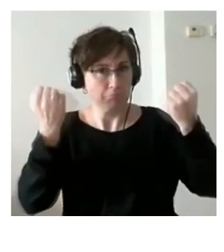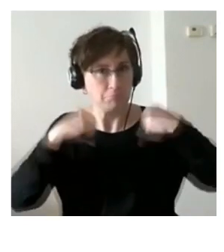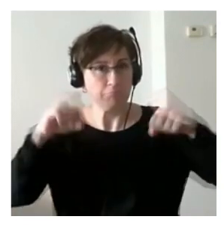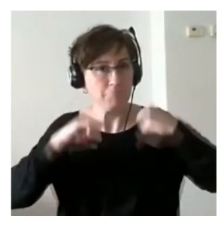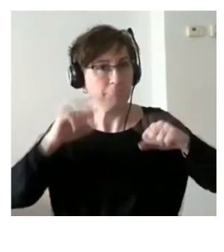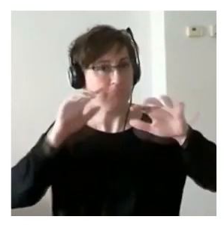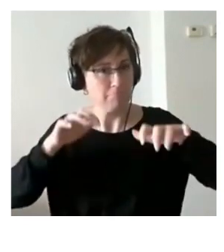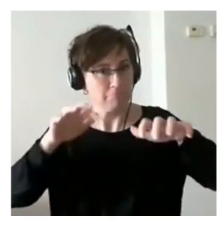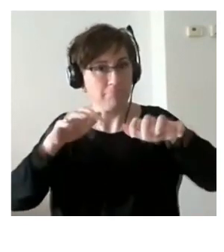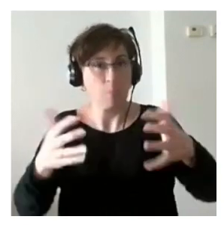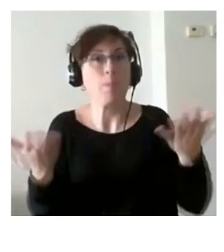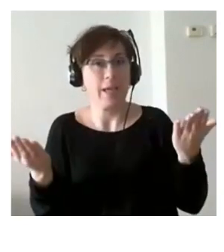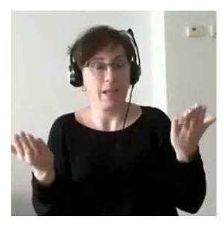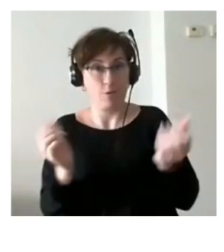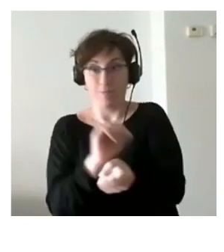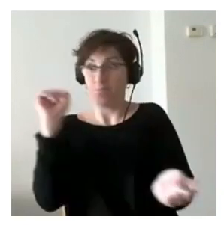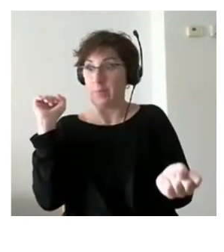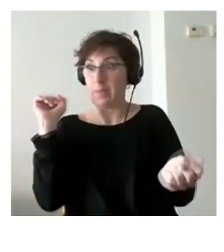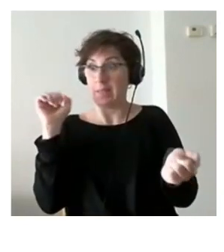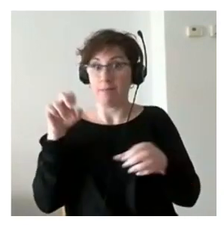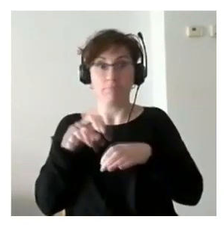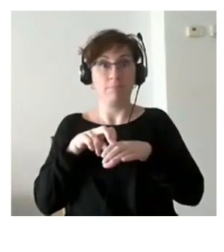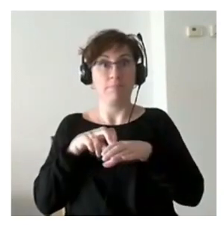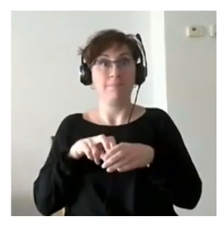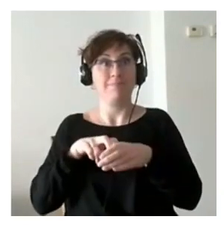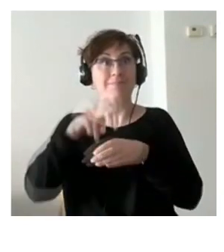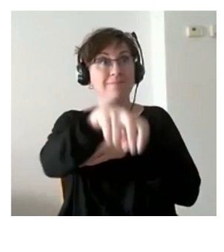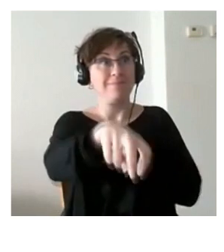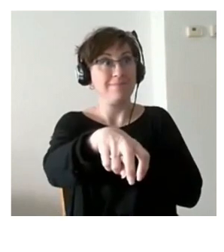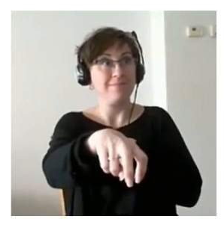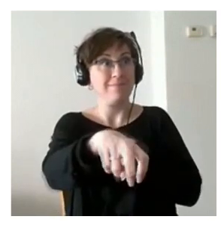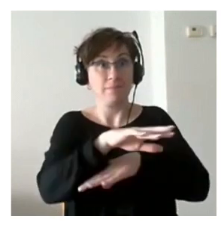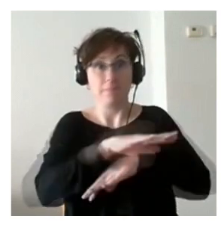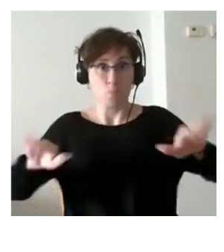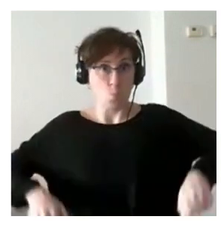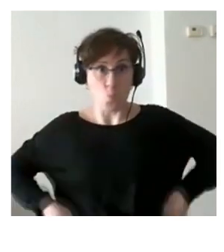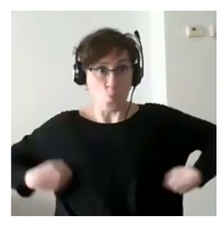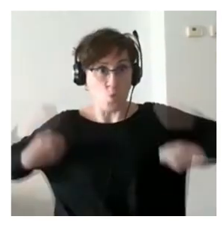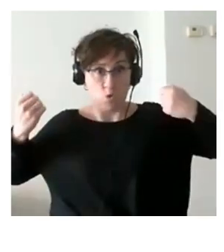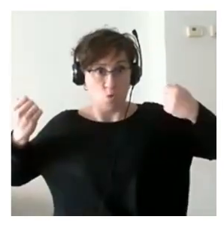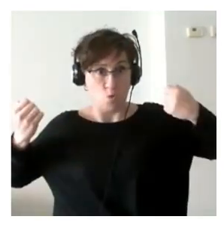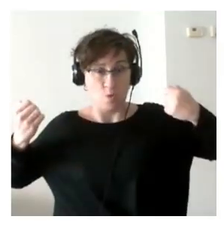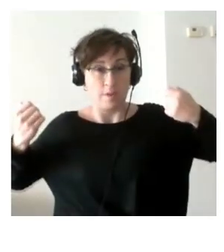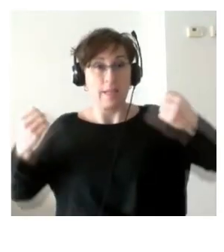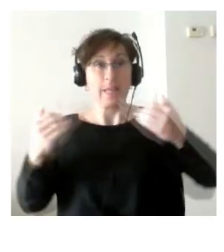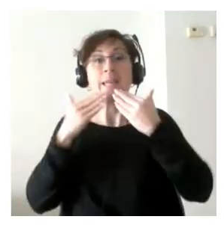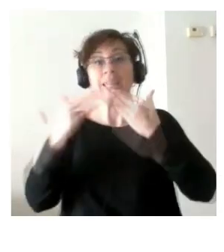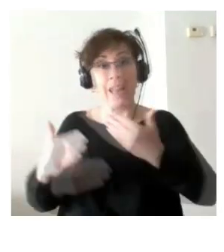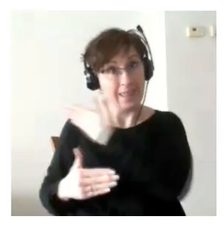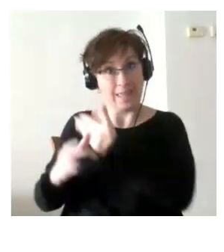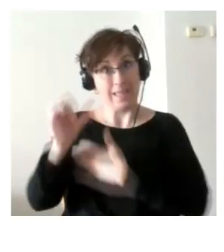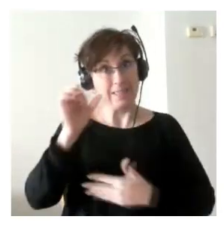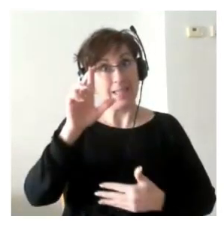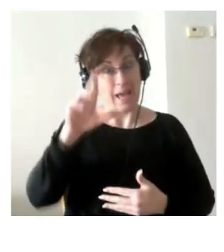sin sin nada sin salir la verdad que salí pues con una mano atrás y el otro adelante y gracias a Dios a Sara pues me metí